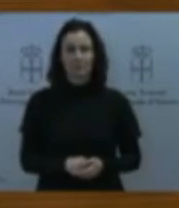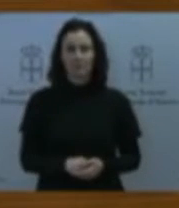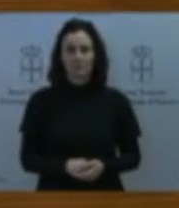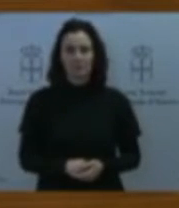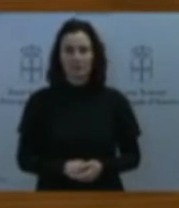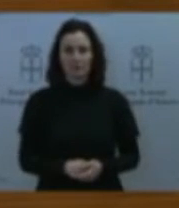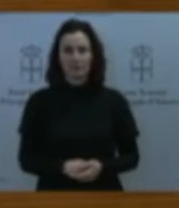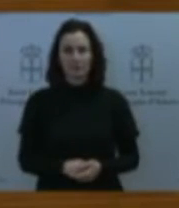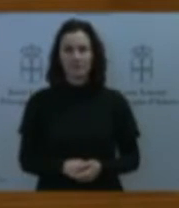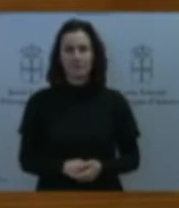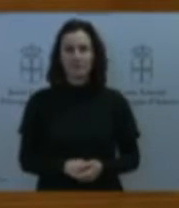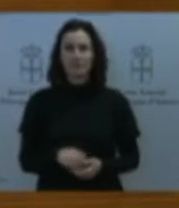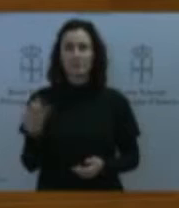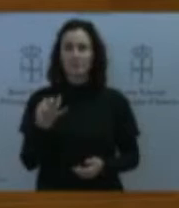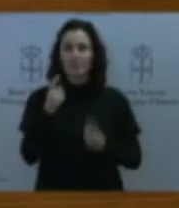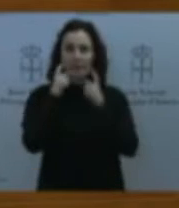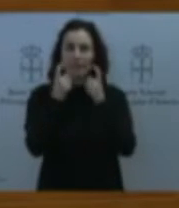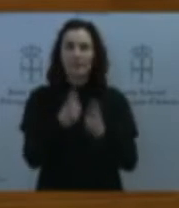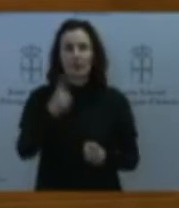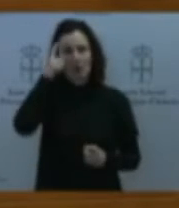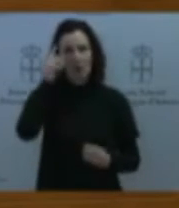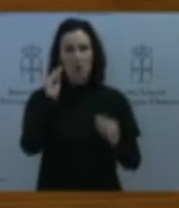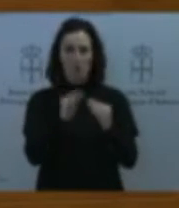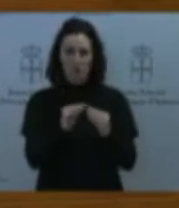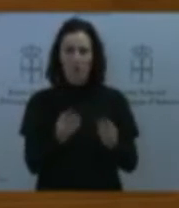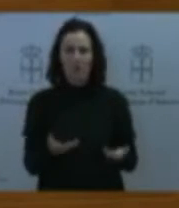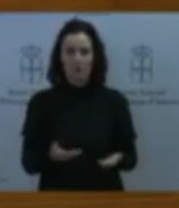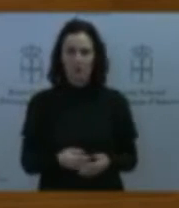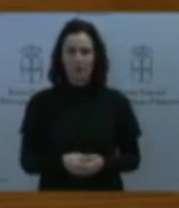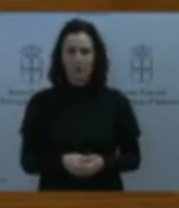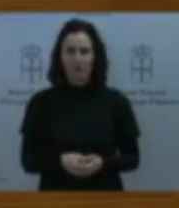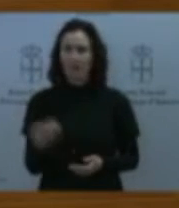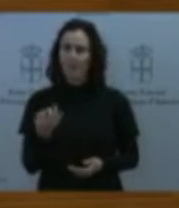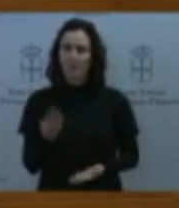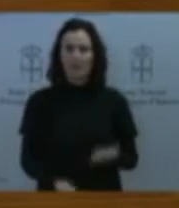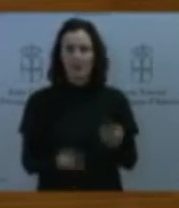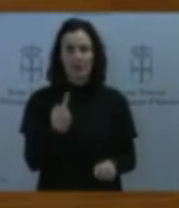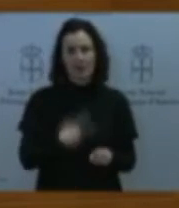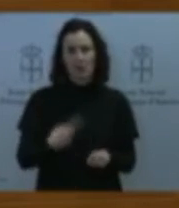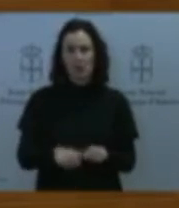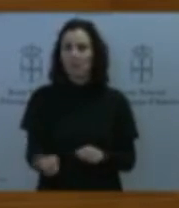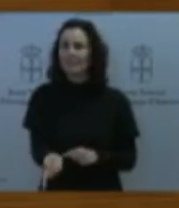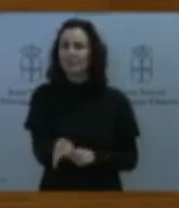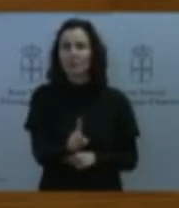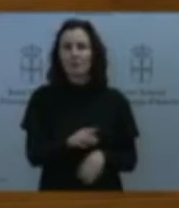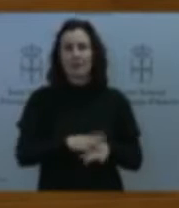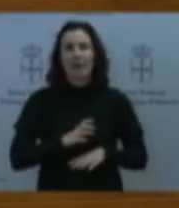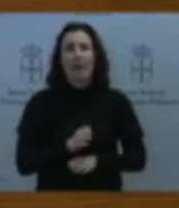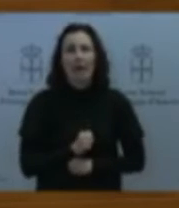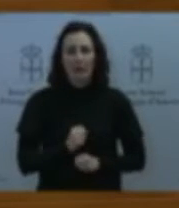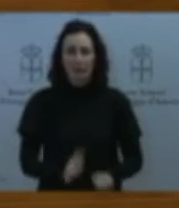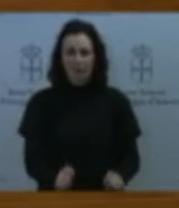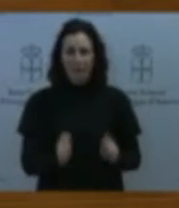coherentes hay que tratar de valorar las cosas no por el agobio que le produzca las las